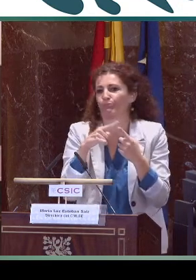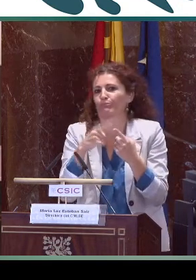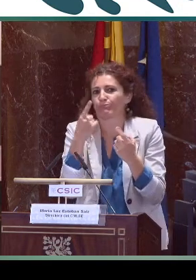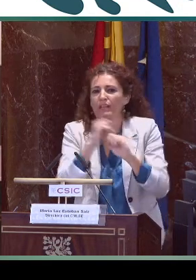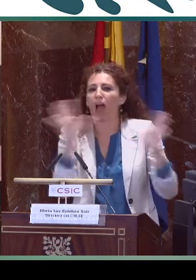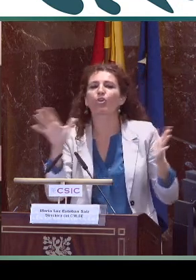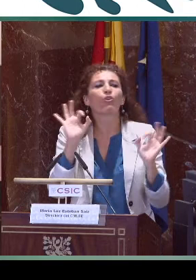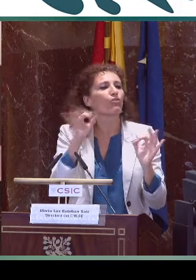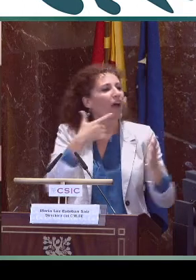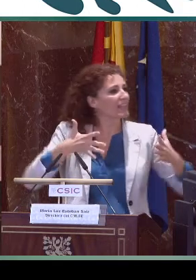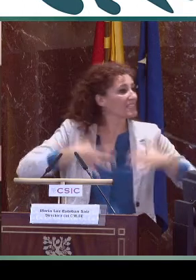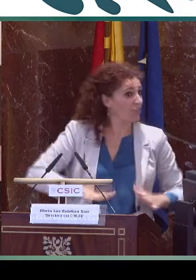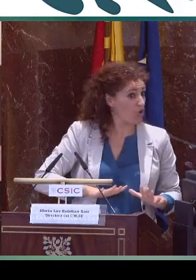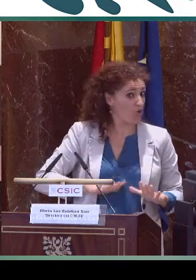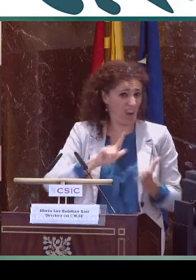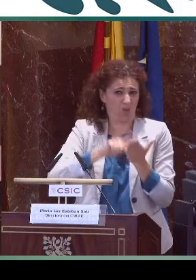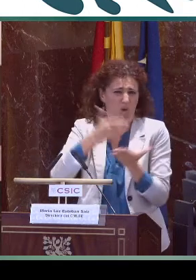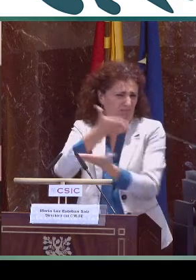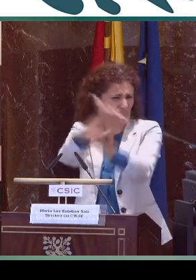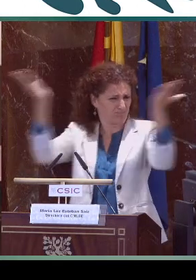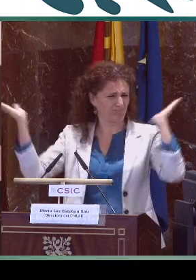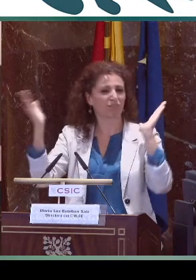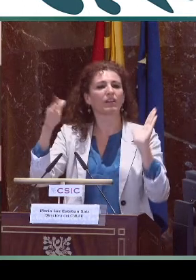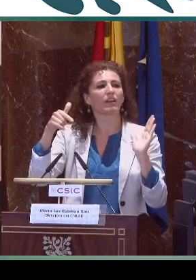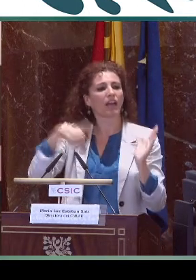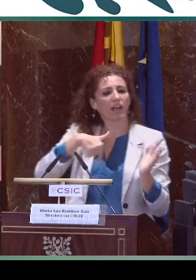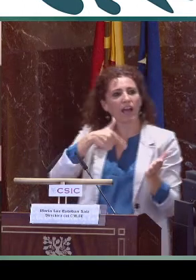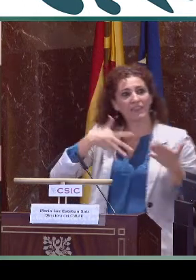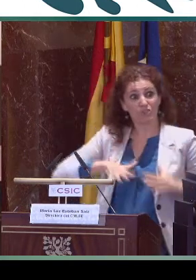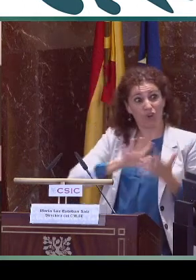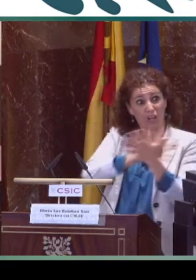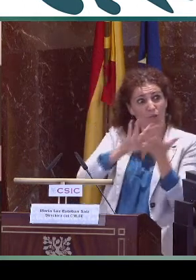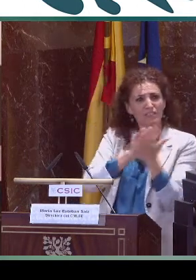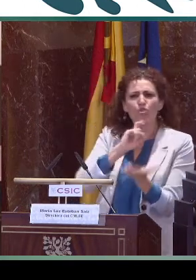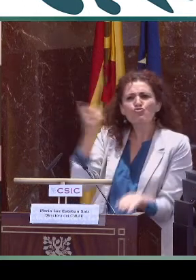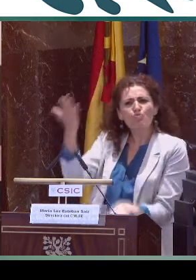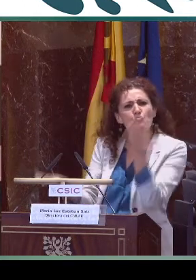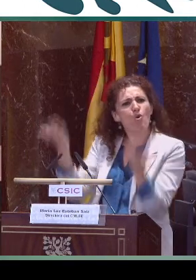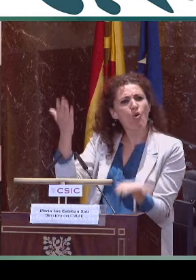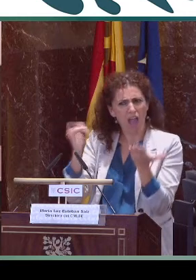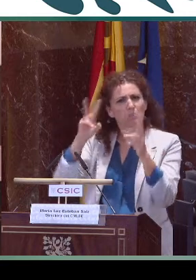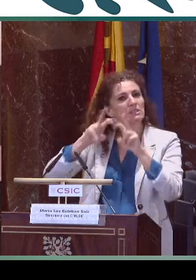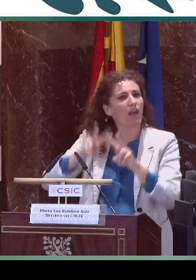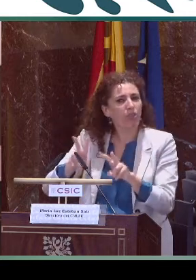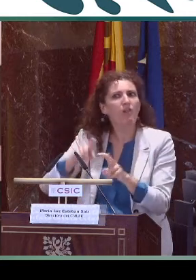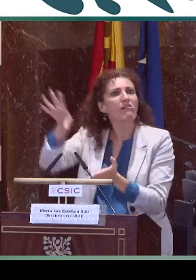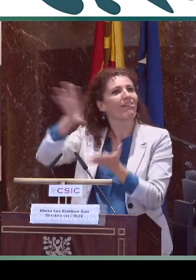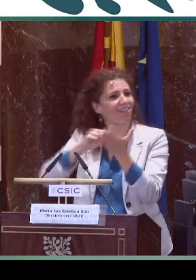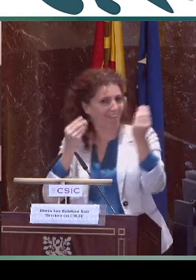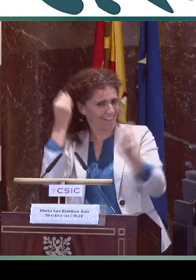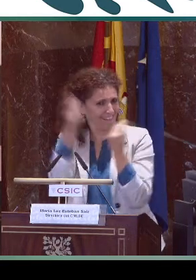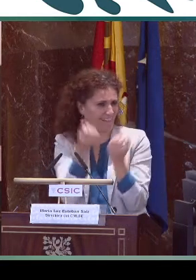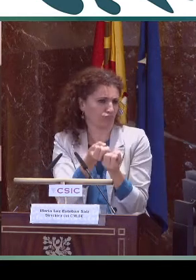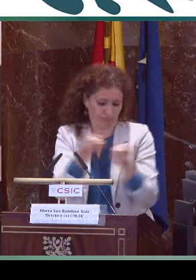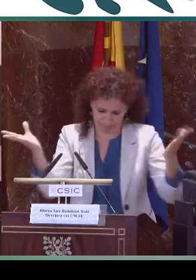Entre los objetivos de este congreso, uno tenemos claro que es con lo que respecta a la adquisición de dicha lengua, en comparación